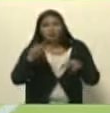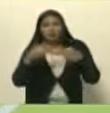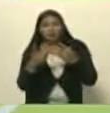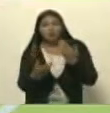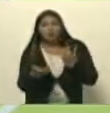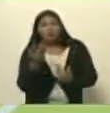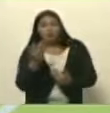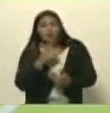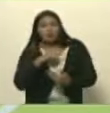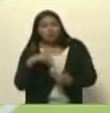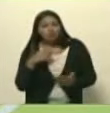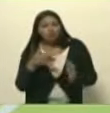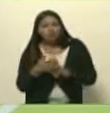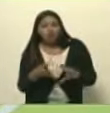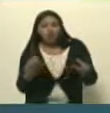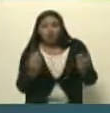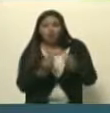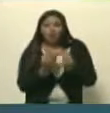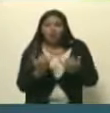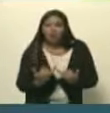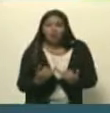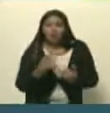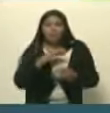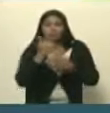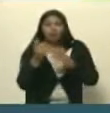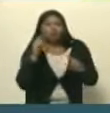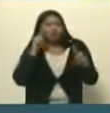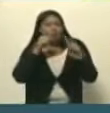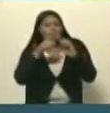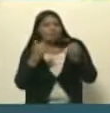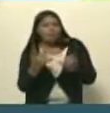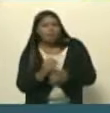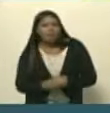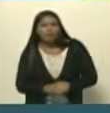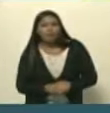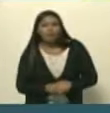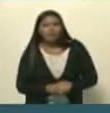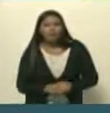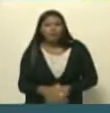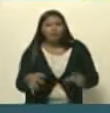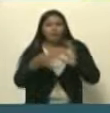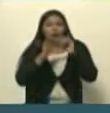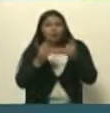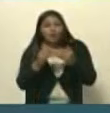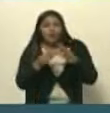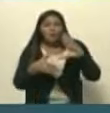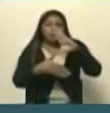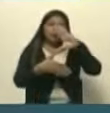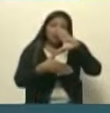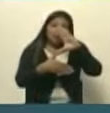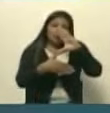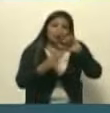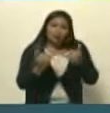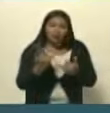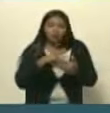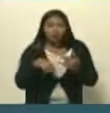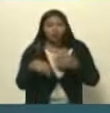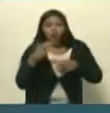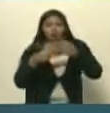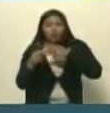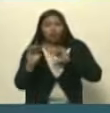importante para juntar y proyectar un mundo solidario de una América Latina que se construya